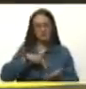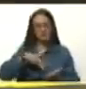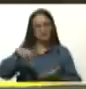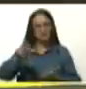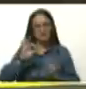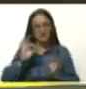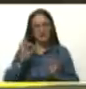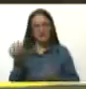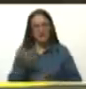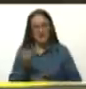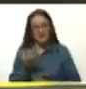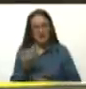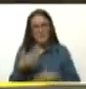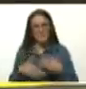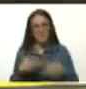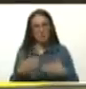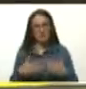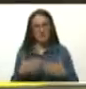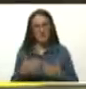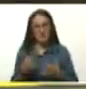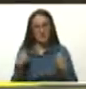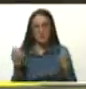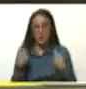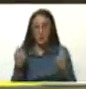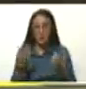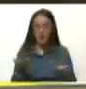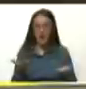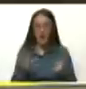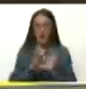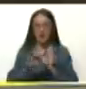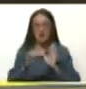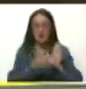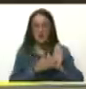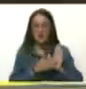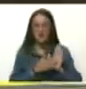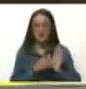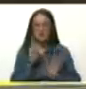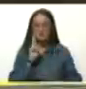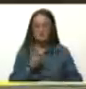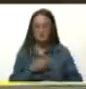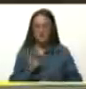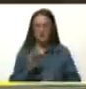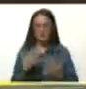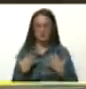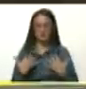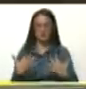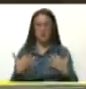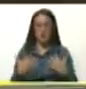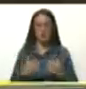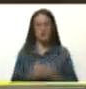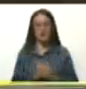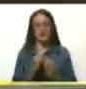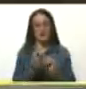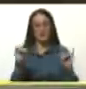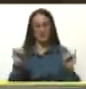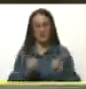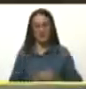hacia un verdadero proceso popular, constituyente, originario, plenipotenciario y soberano.